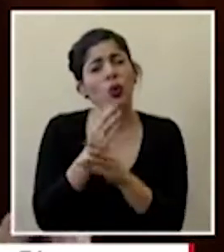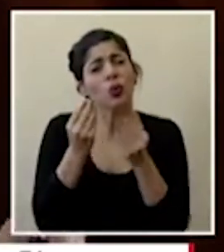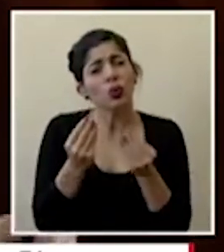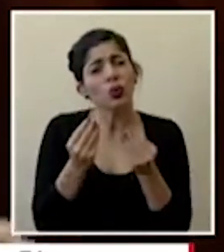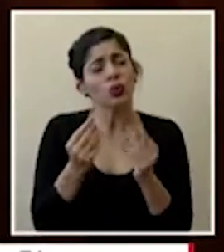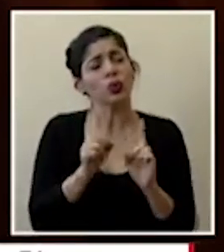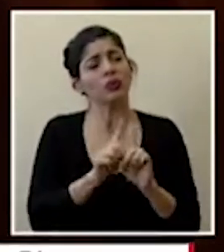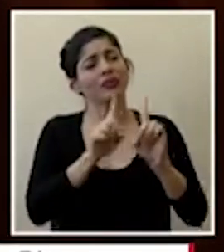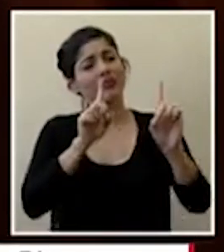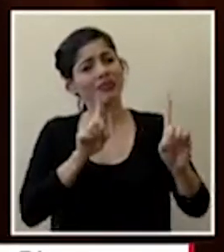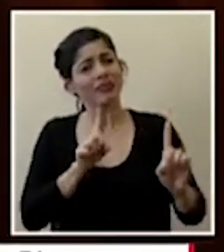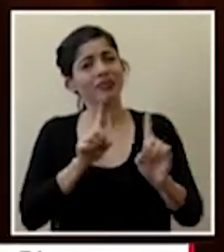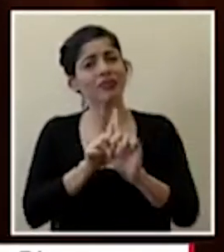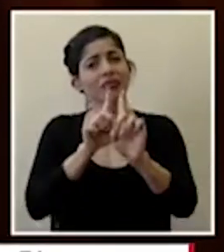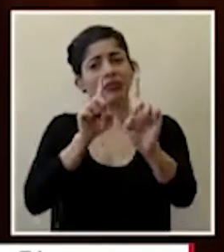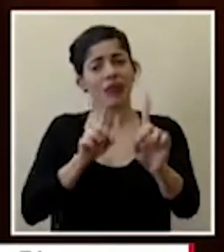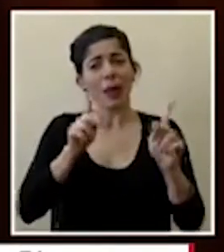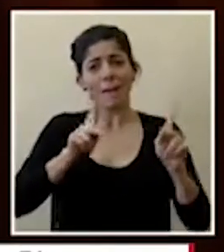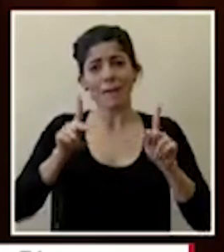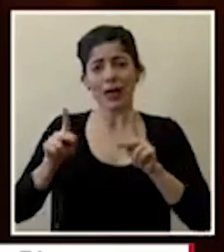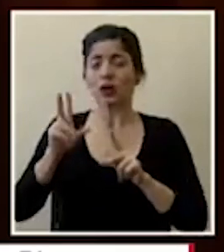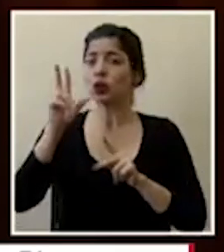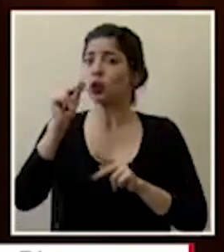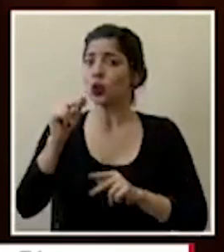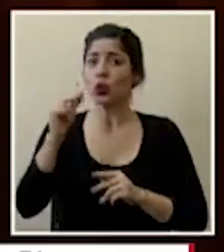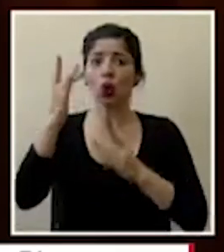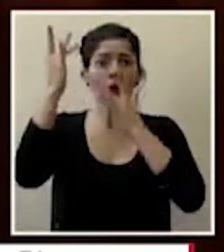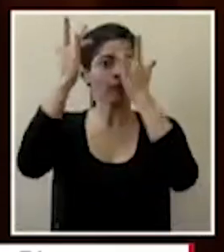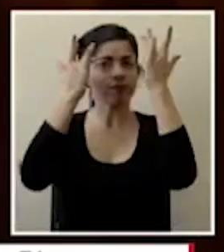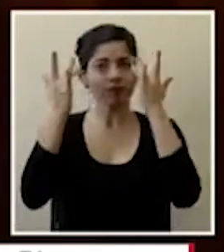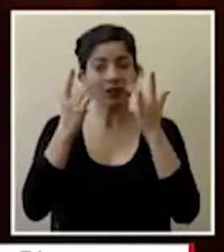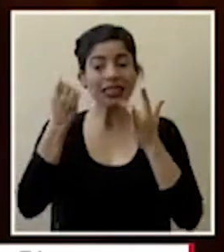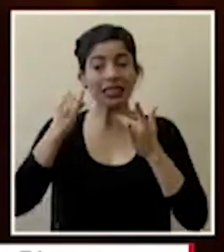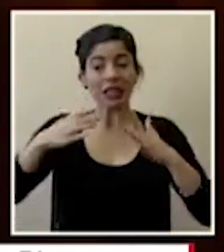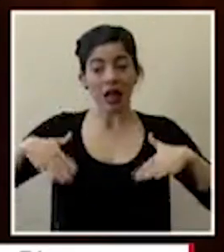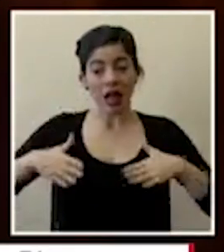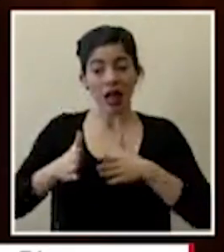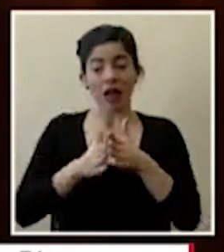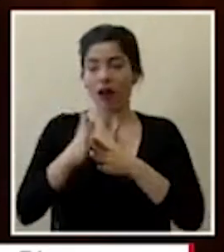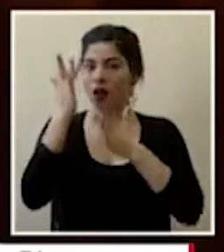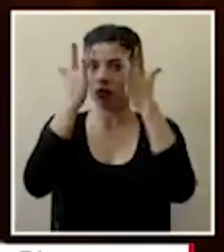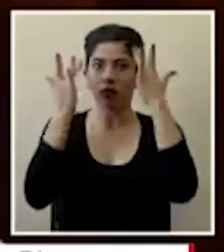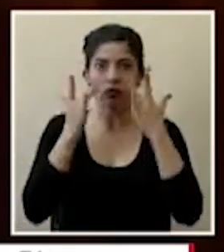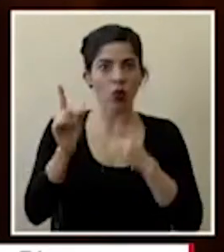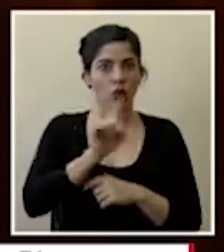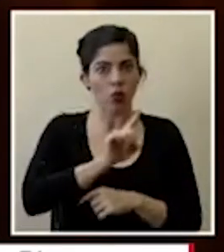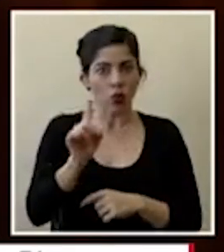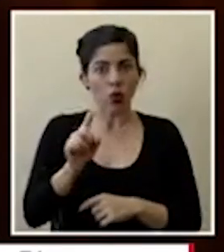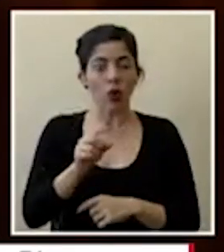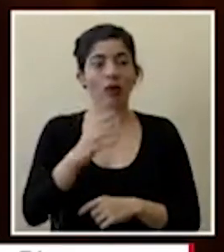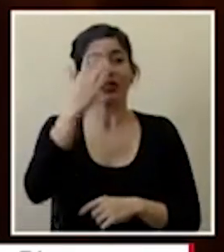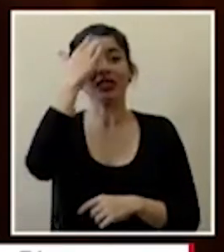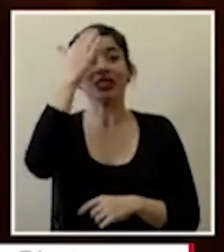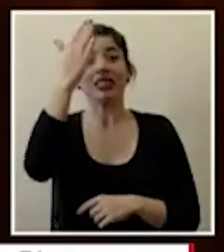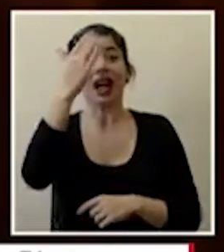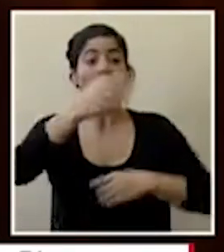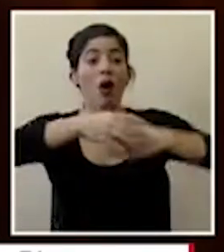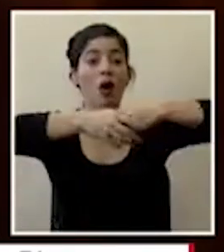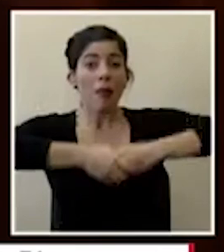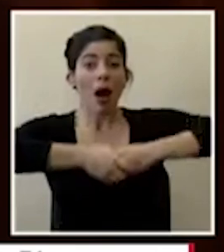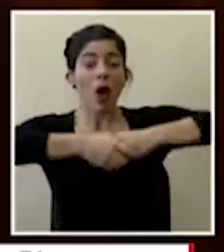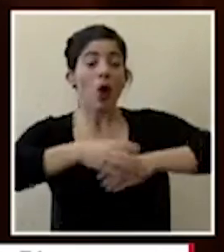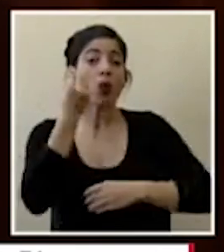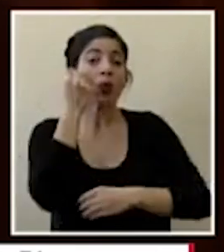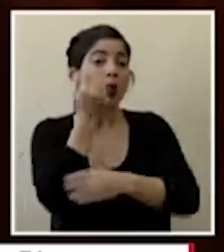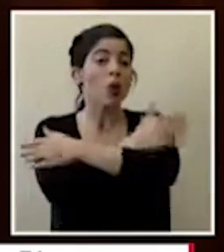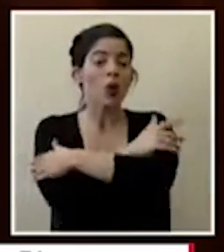guarden ese distanciamiento entre personas que no se toquen la cara si no se han lavado las manos que no se saluden de la mano de